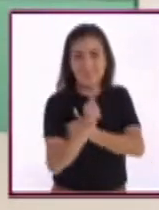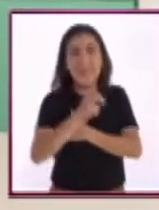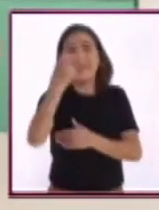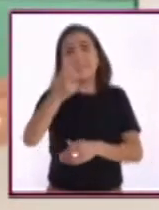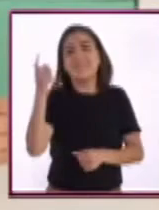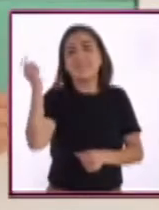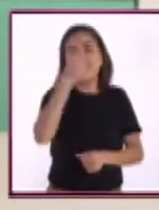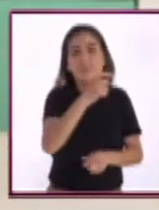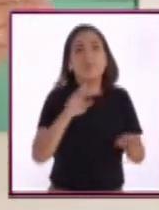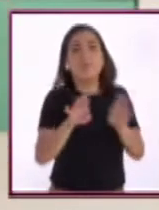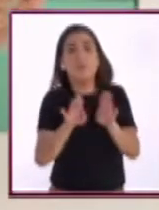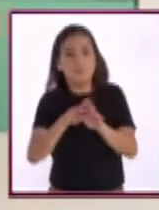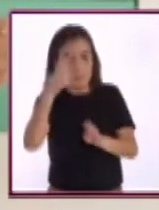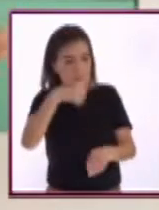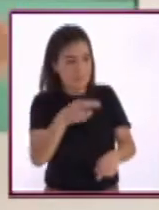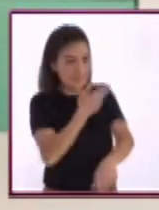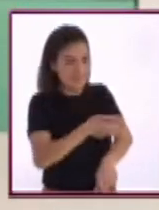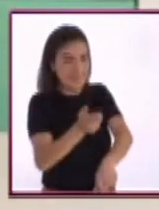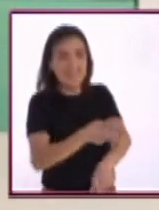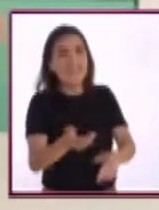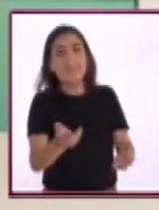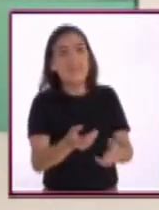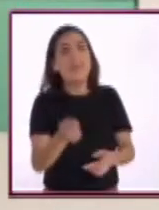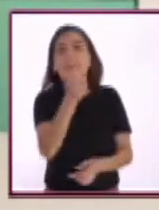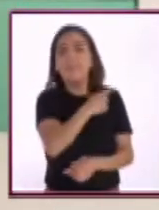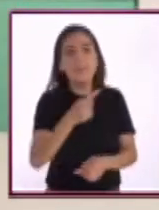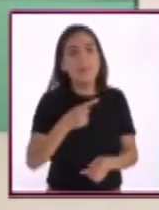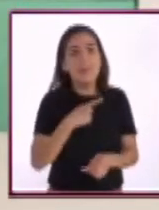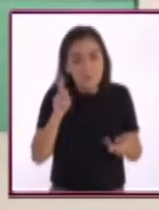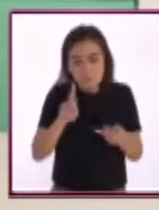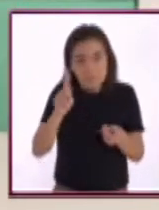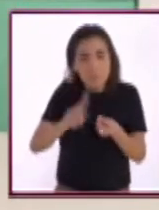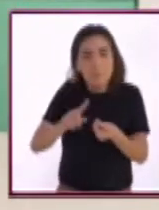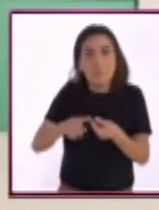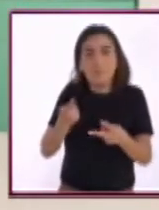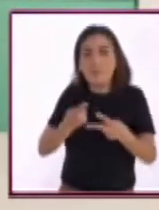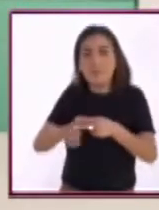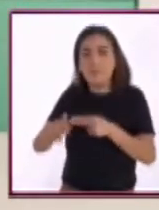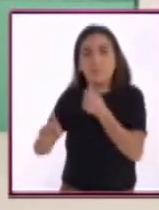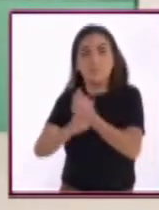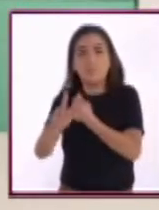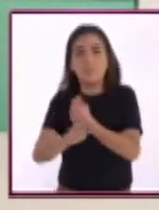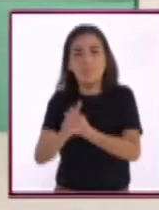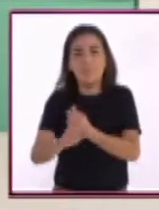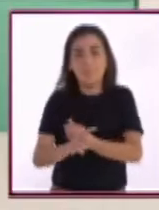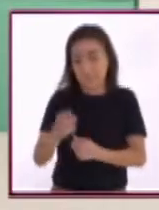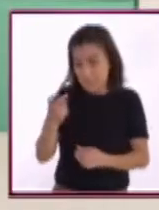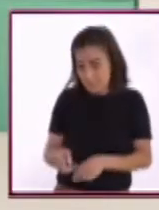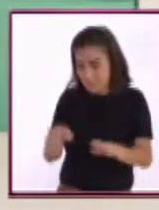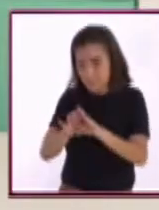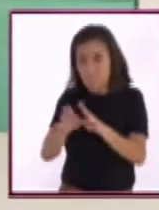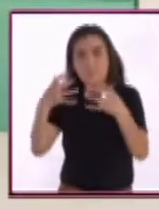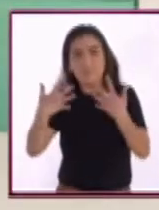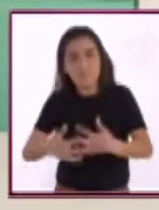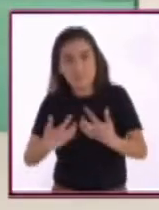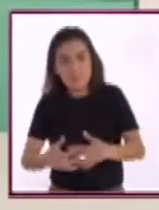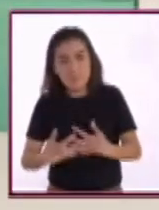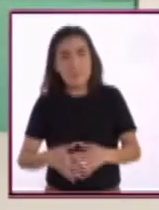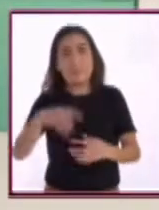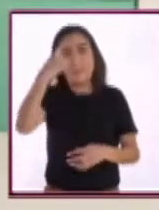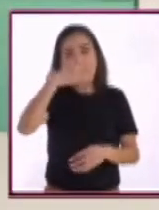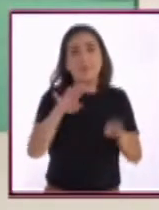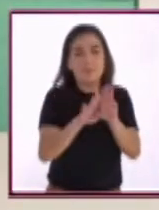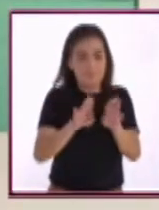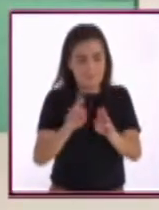tienen. Y pues así es muy difícil, nunca vas a resolverlo. Tienes que ir a la raíz del problema, que es en los procesos de